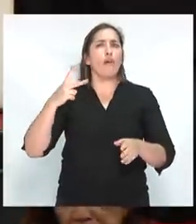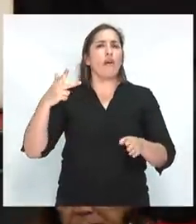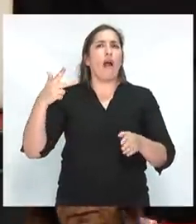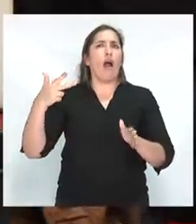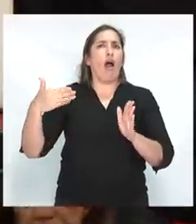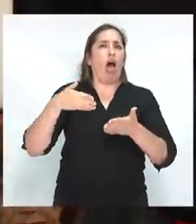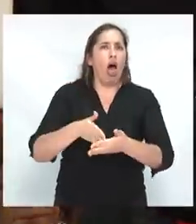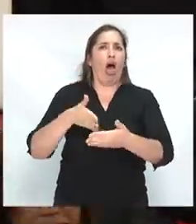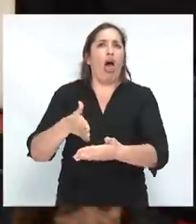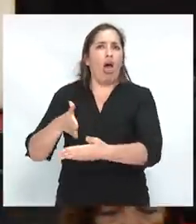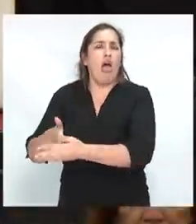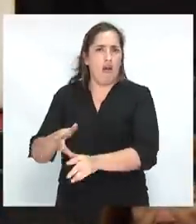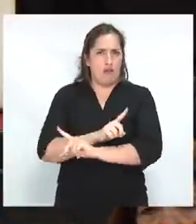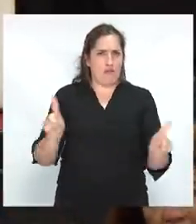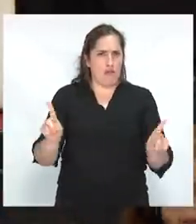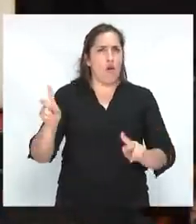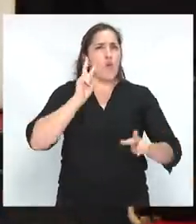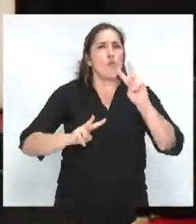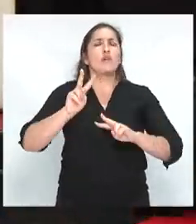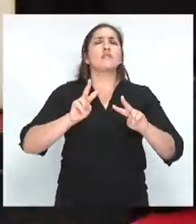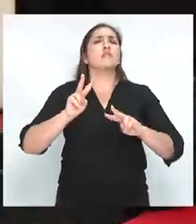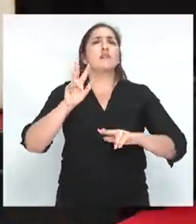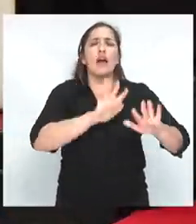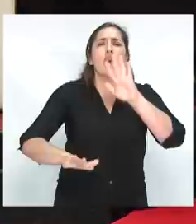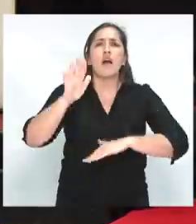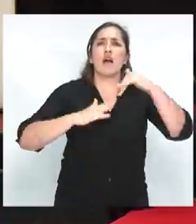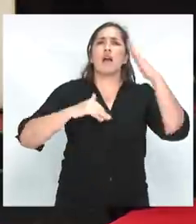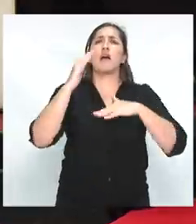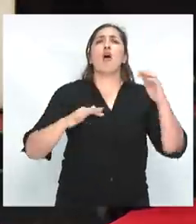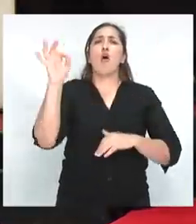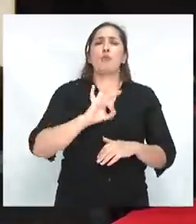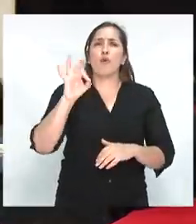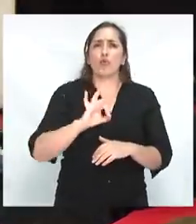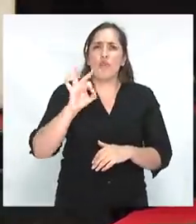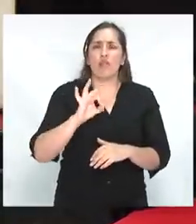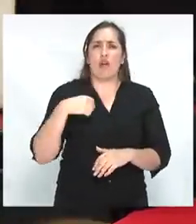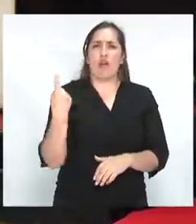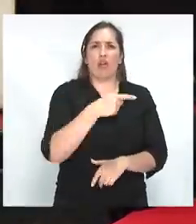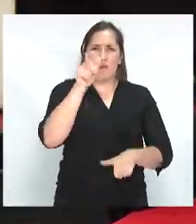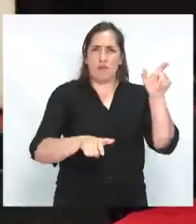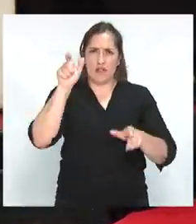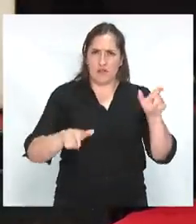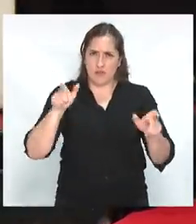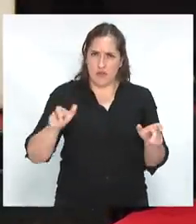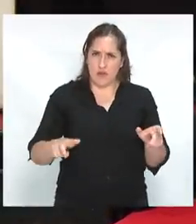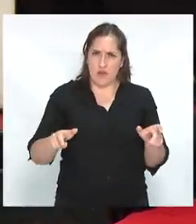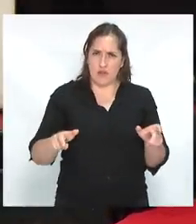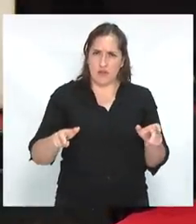Luchan por construir igualdad de derechos y de oportunidades para todas las personas sin que